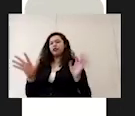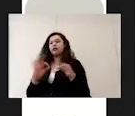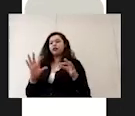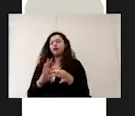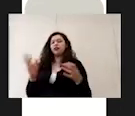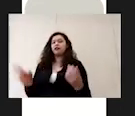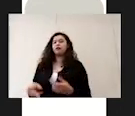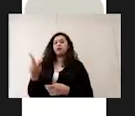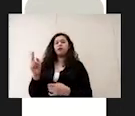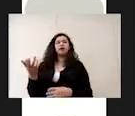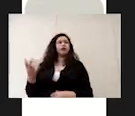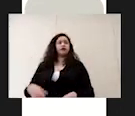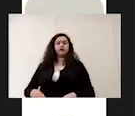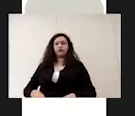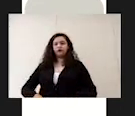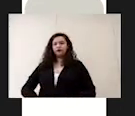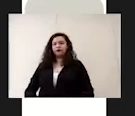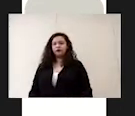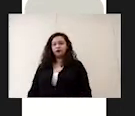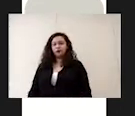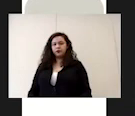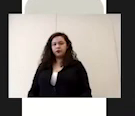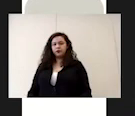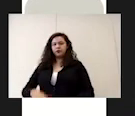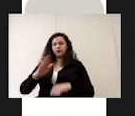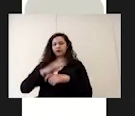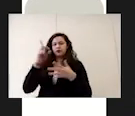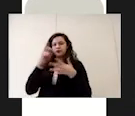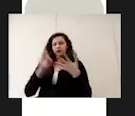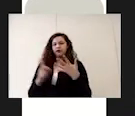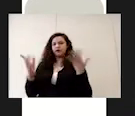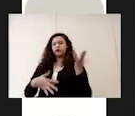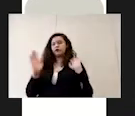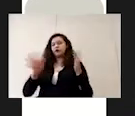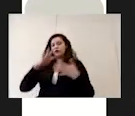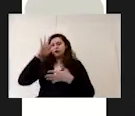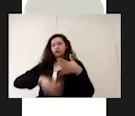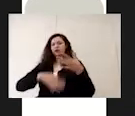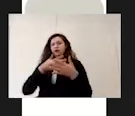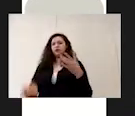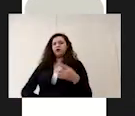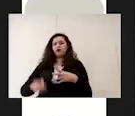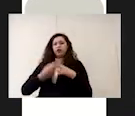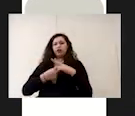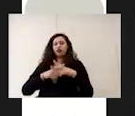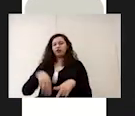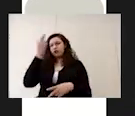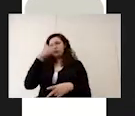embargo pues aquí están más detallados esta es la tabla que vimos al principio de